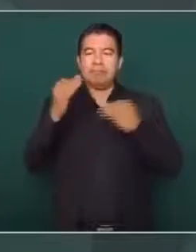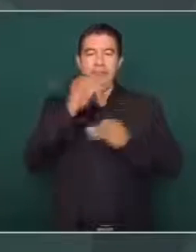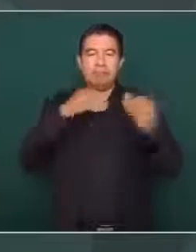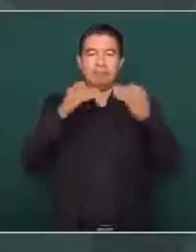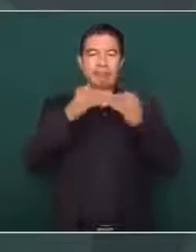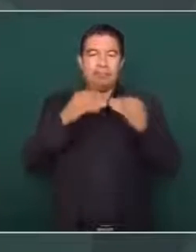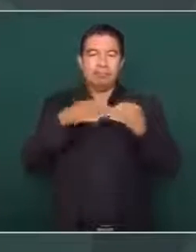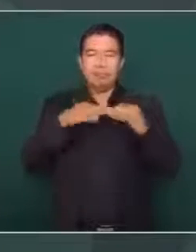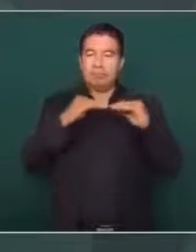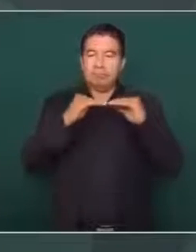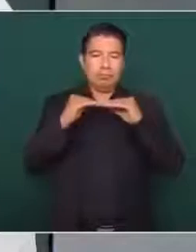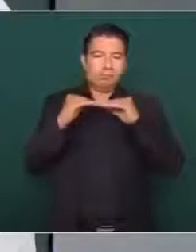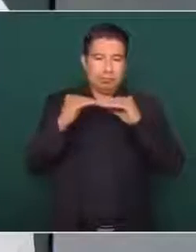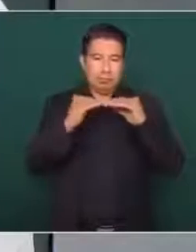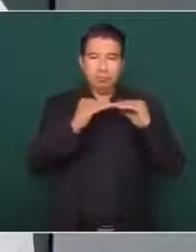los discapacitados.